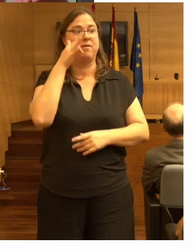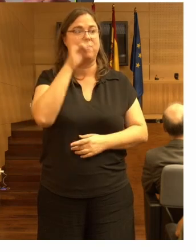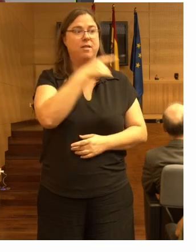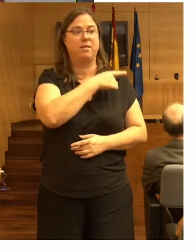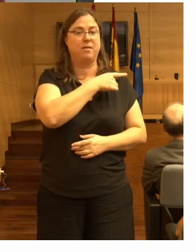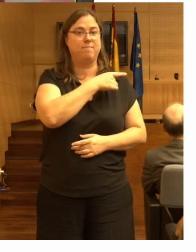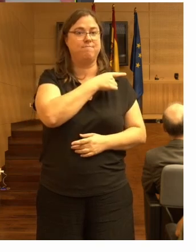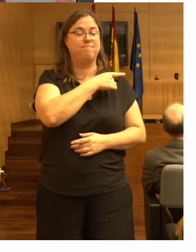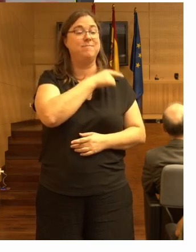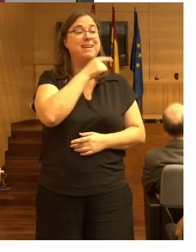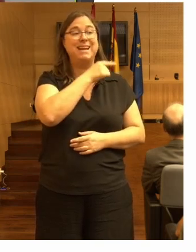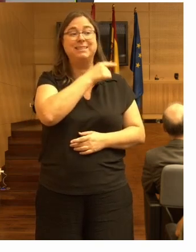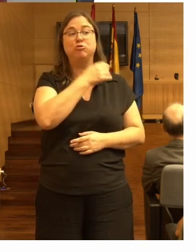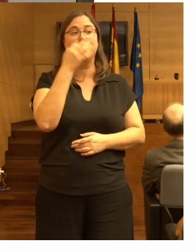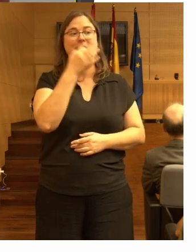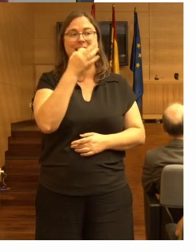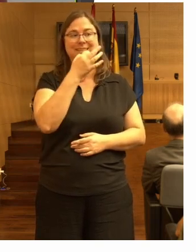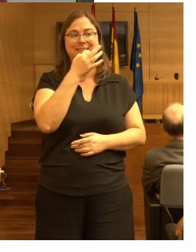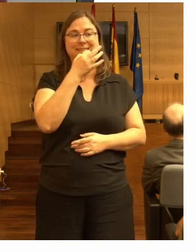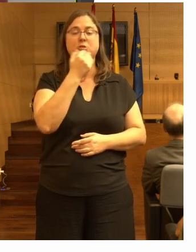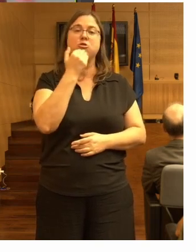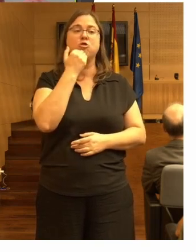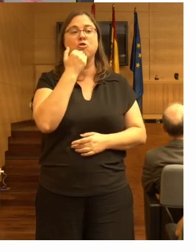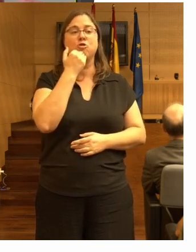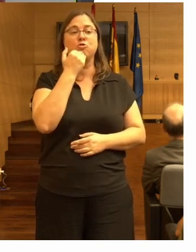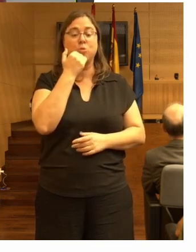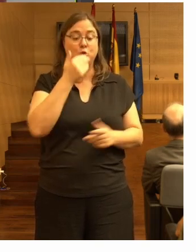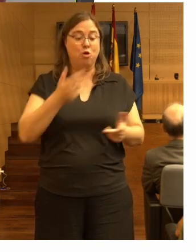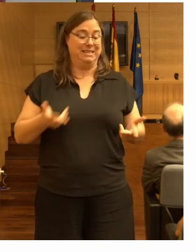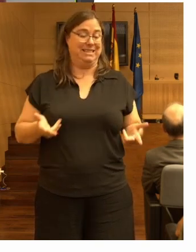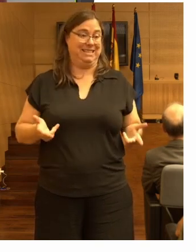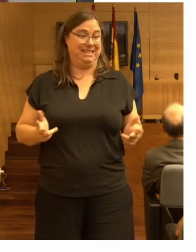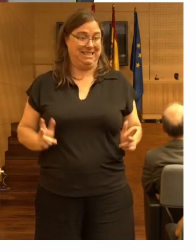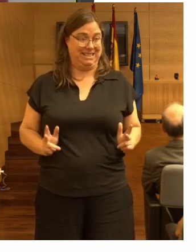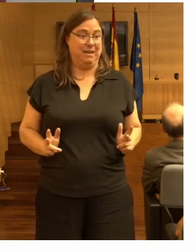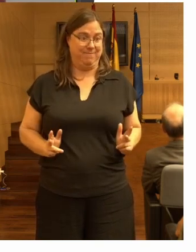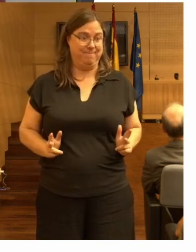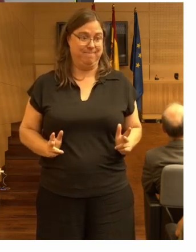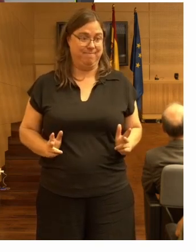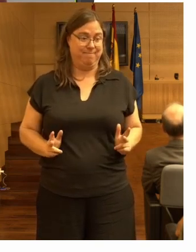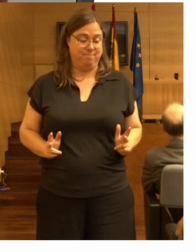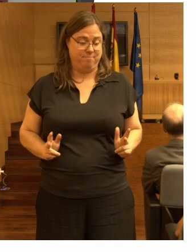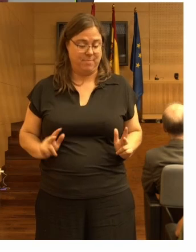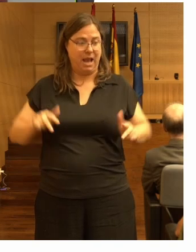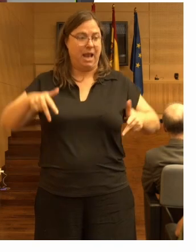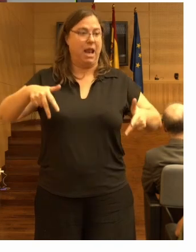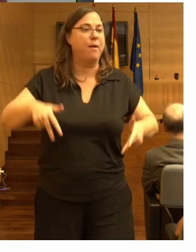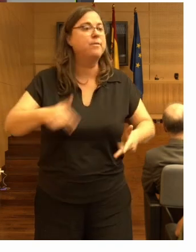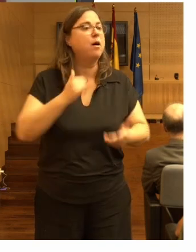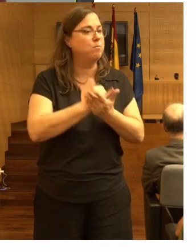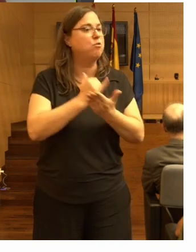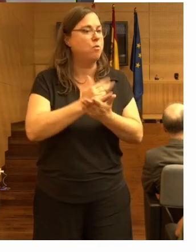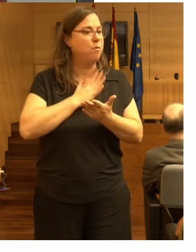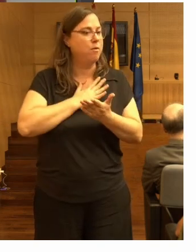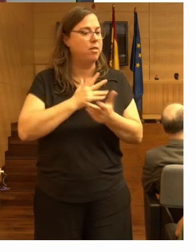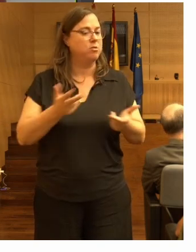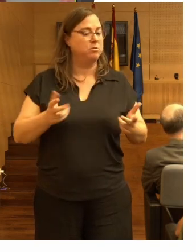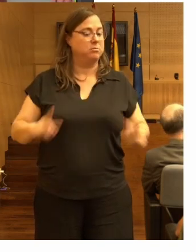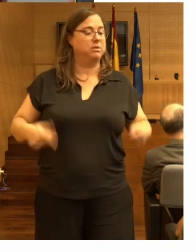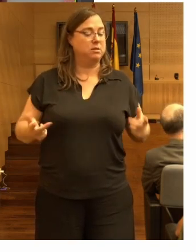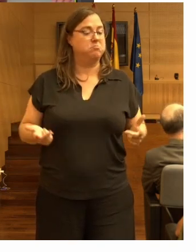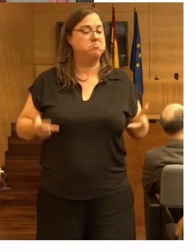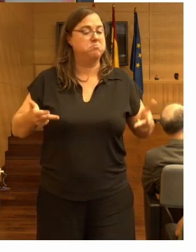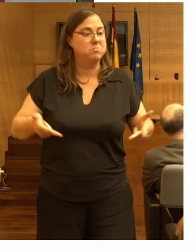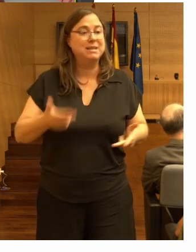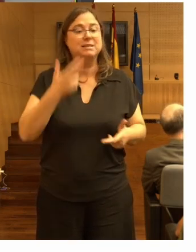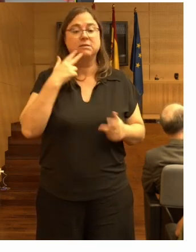y esto viene a ser una especie de silla de ruedas que se levanta yo lo he probado las personas que están